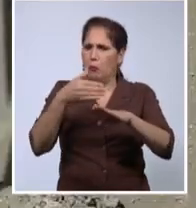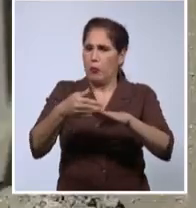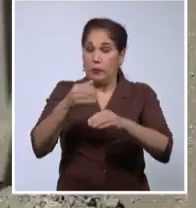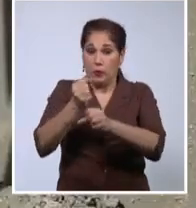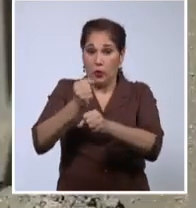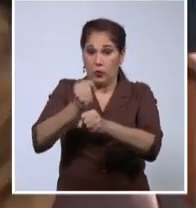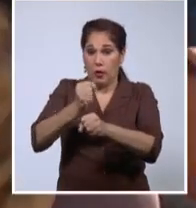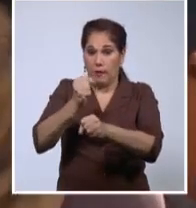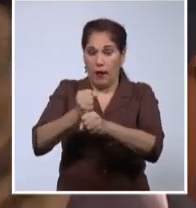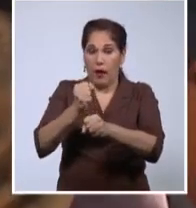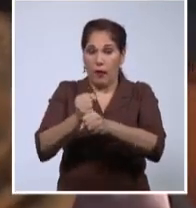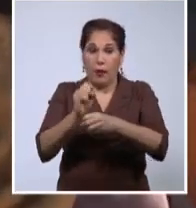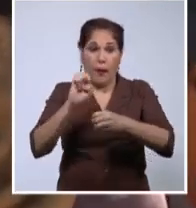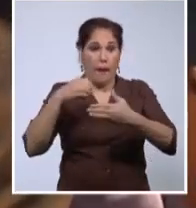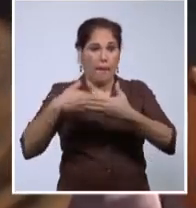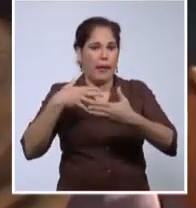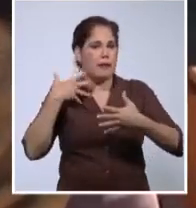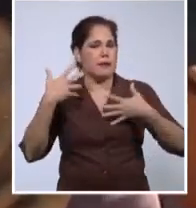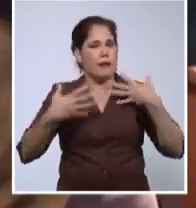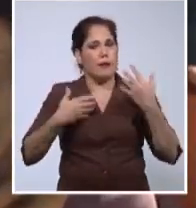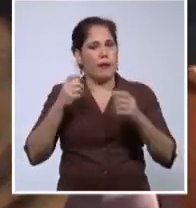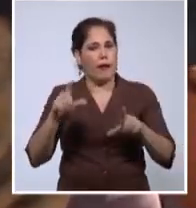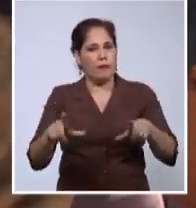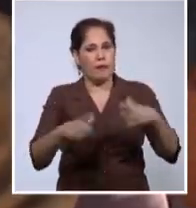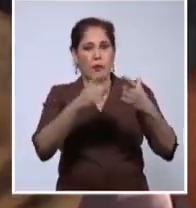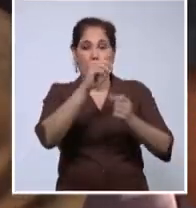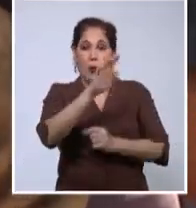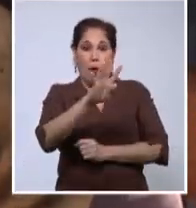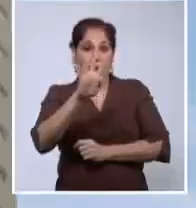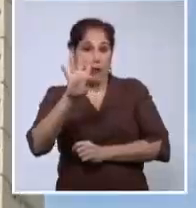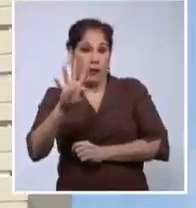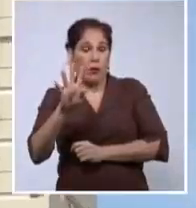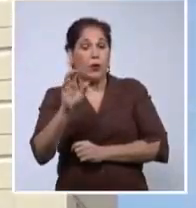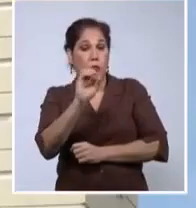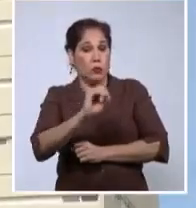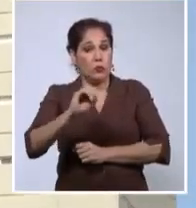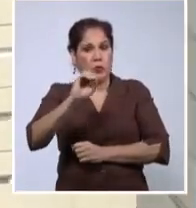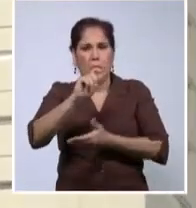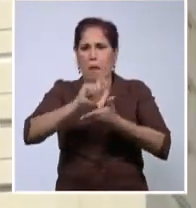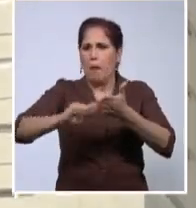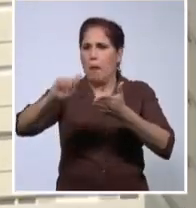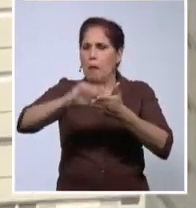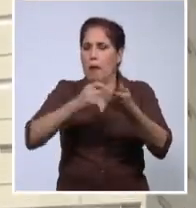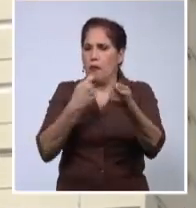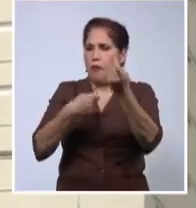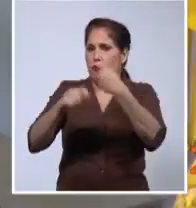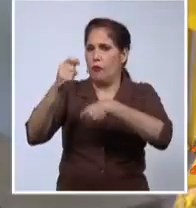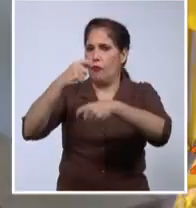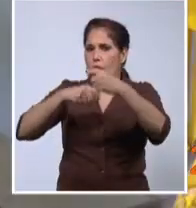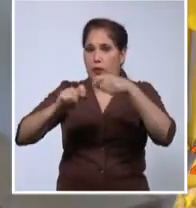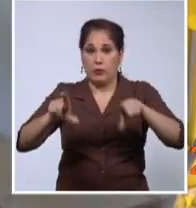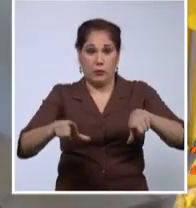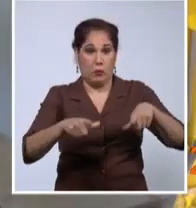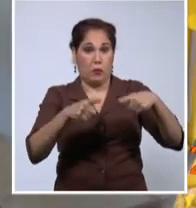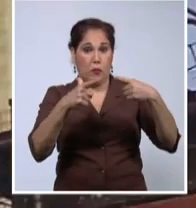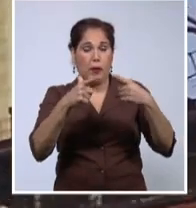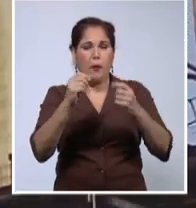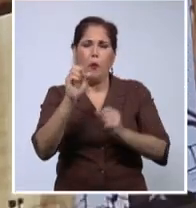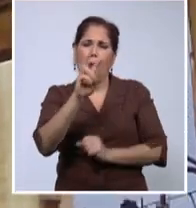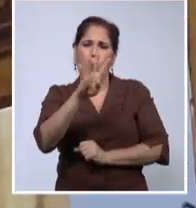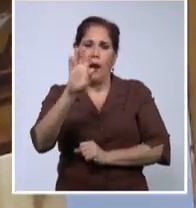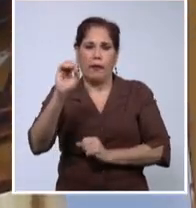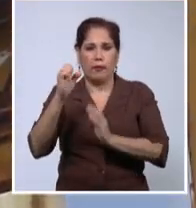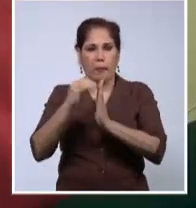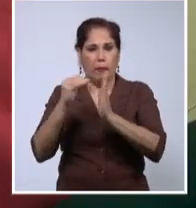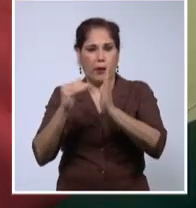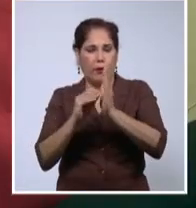trabajadores de la ECME celebran el aniversario 44 de la organización con el plan de ventas de 2020 cumplido, ascendente a más de 40